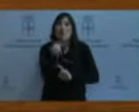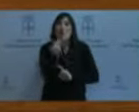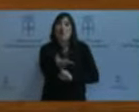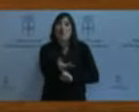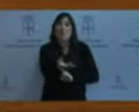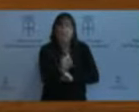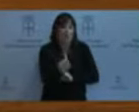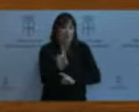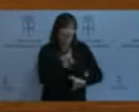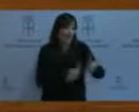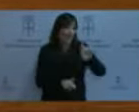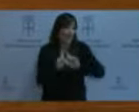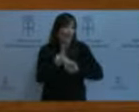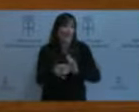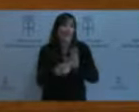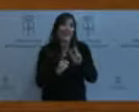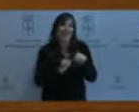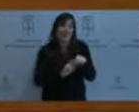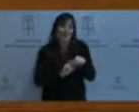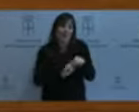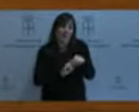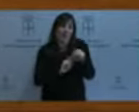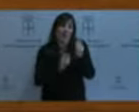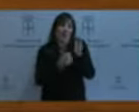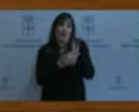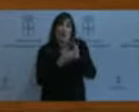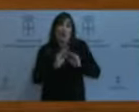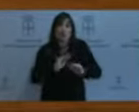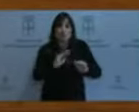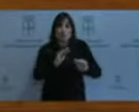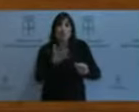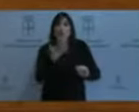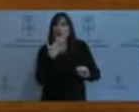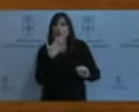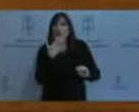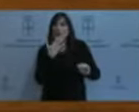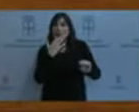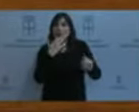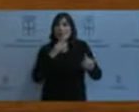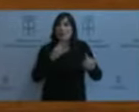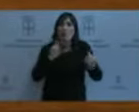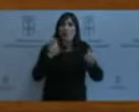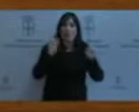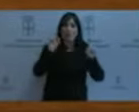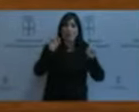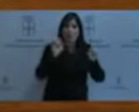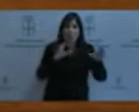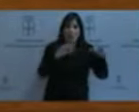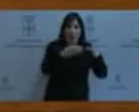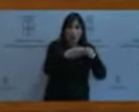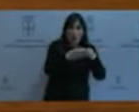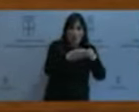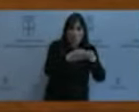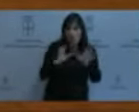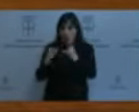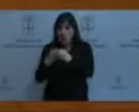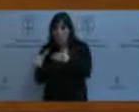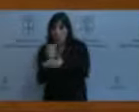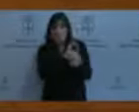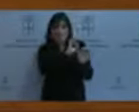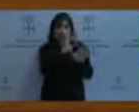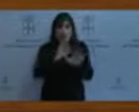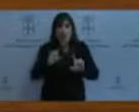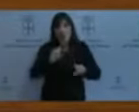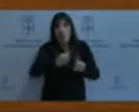ejemplo, no son lo mismo dar docencia en unos grupos que en otros. Ni su nivel de conflictividad, ni su ratio. Por